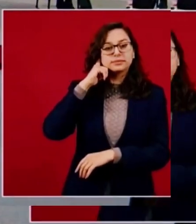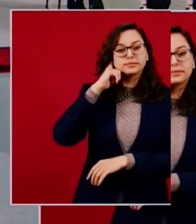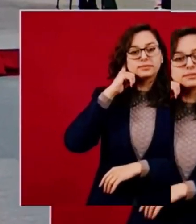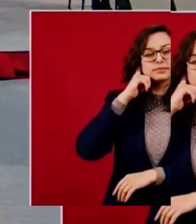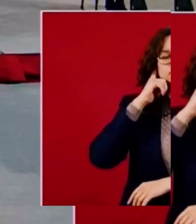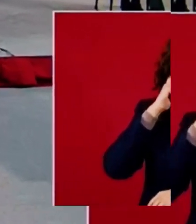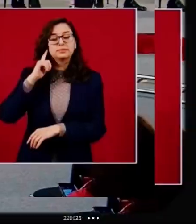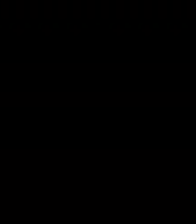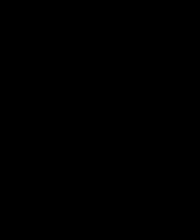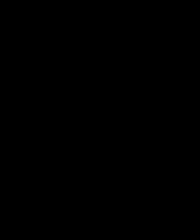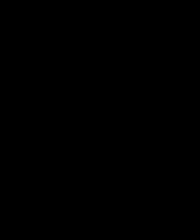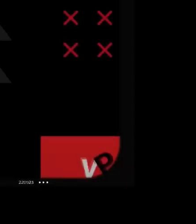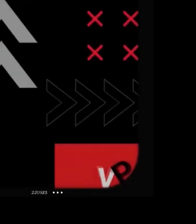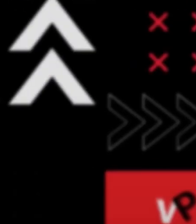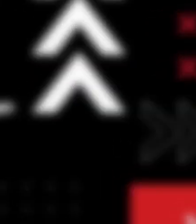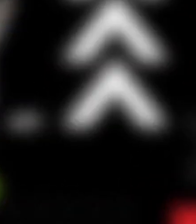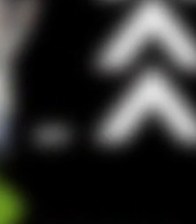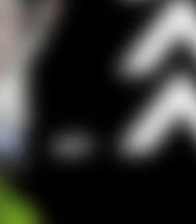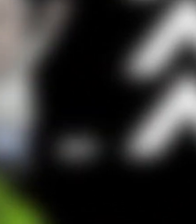Nosotros hablamos para el pueblo.